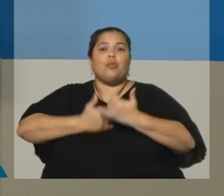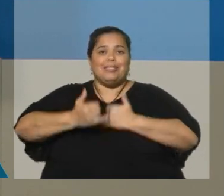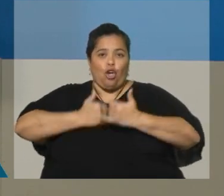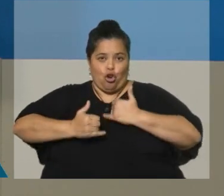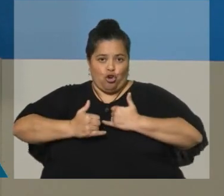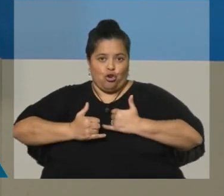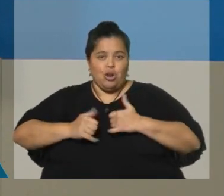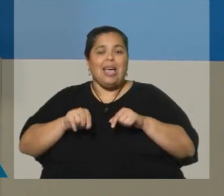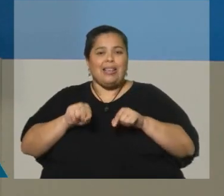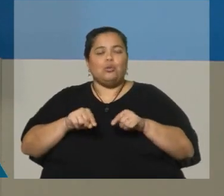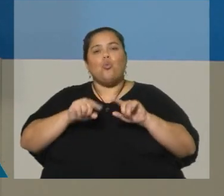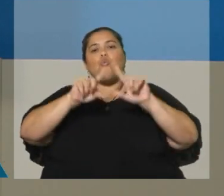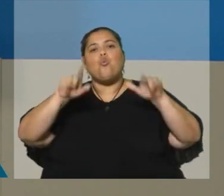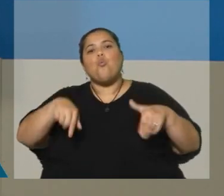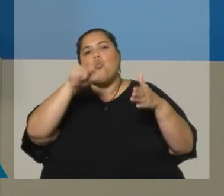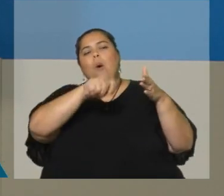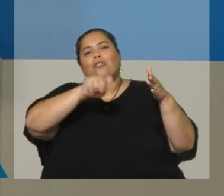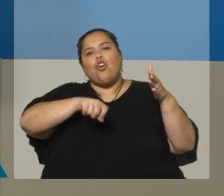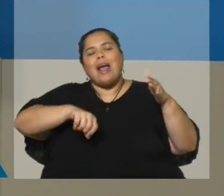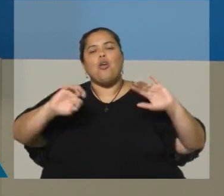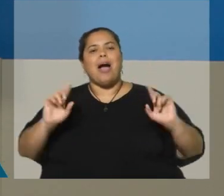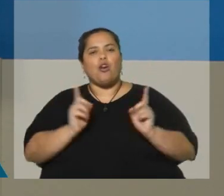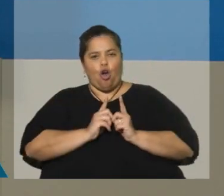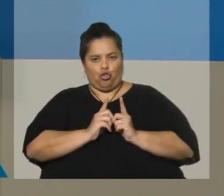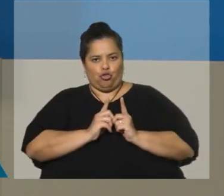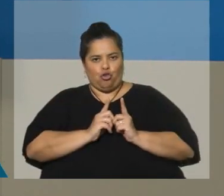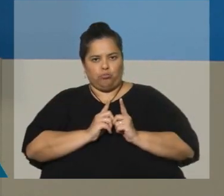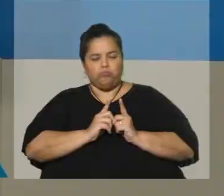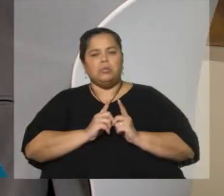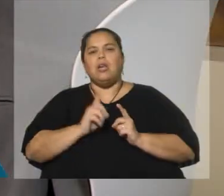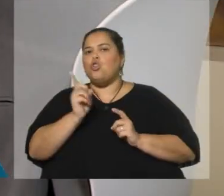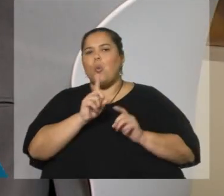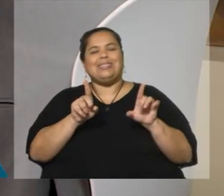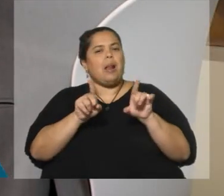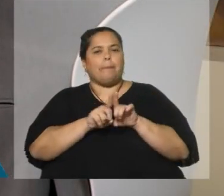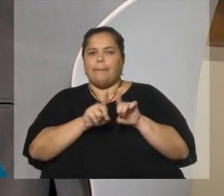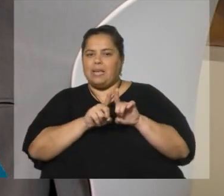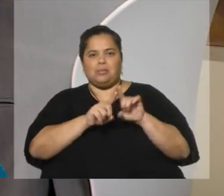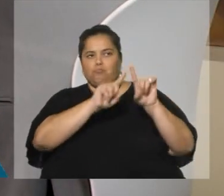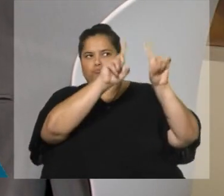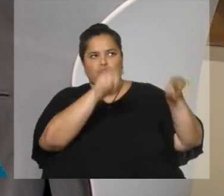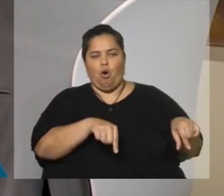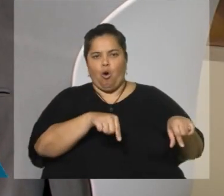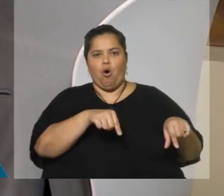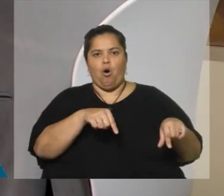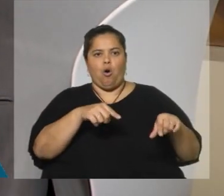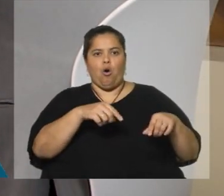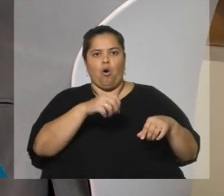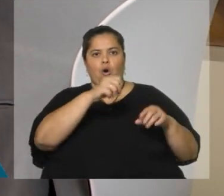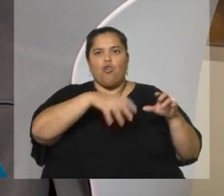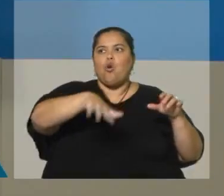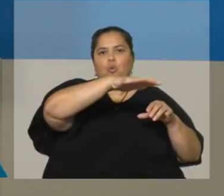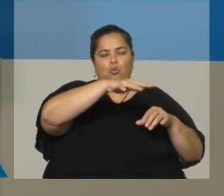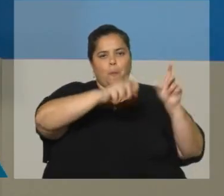Y es un cuestionario mucho más reducido, con algunas pocas variables. No es el mismo cuestionario que el resto de la población. No es el mismo tampoco en